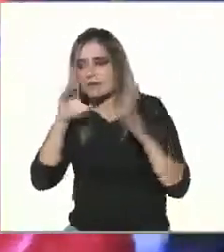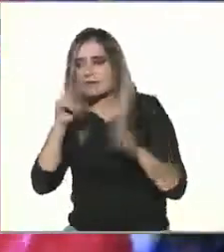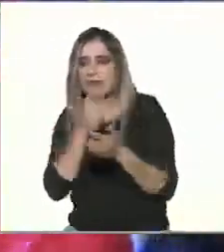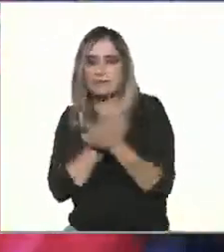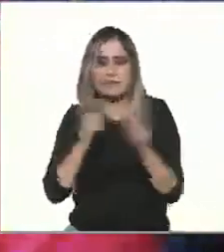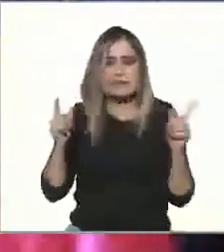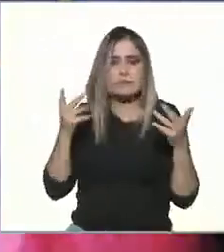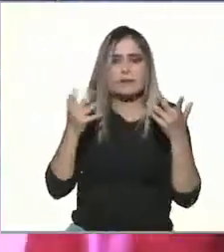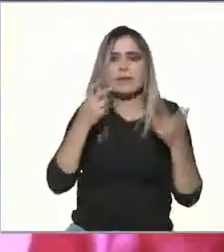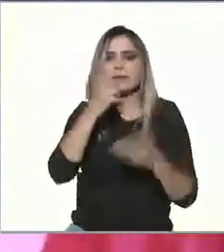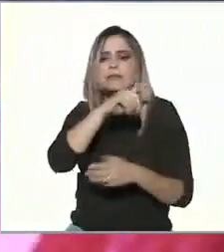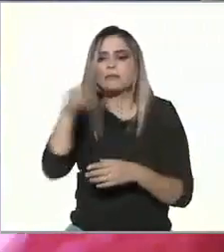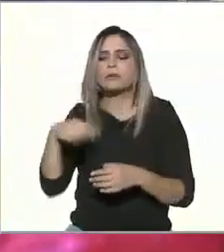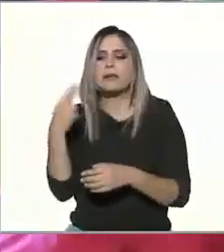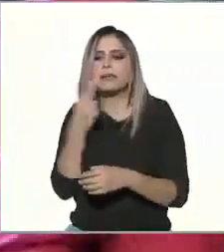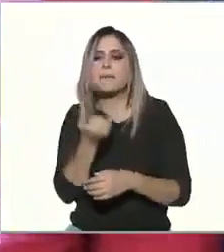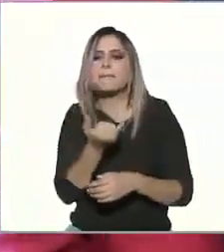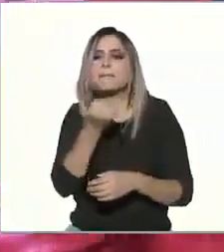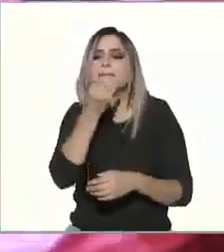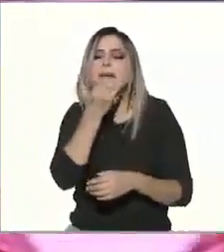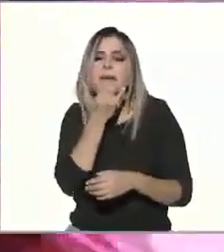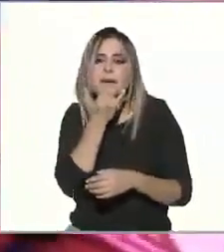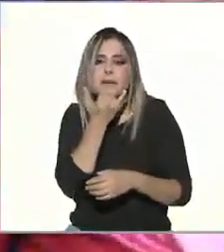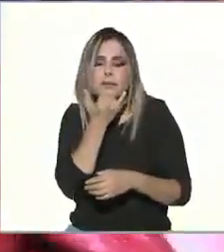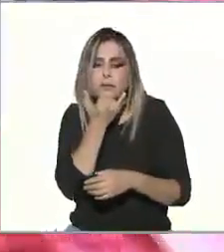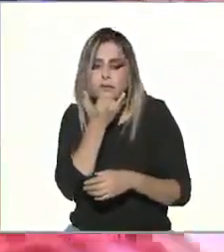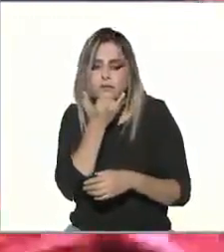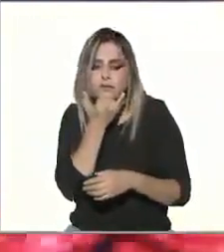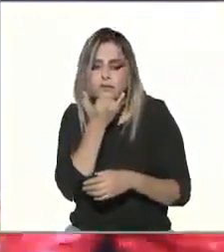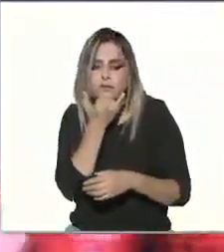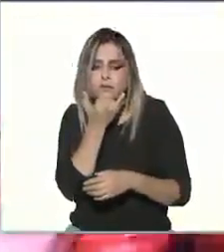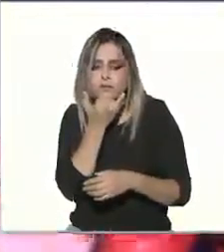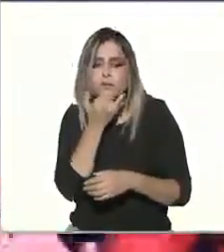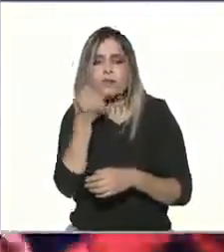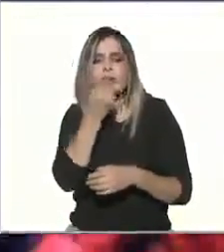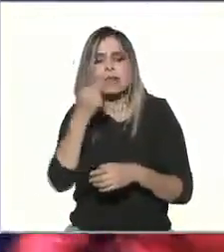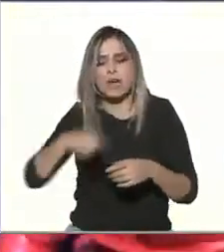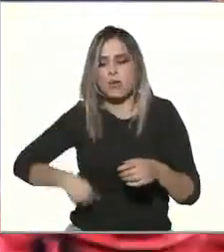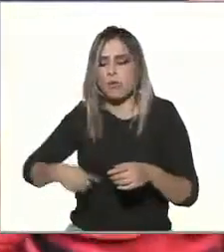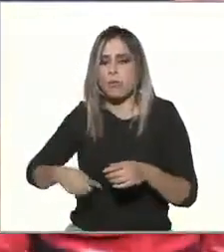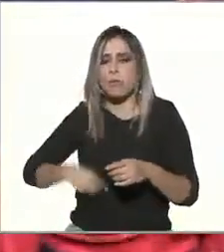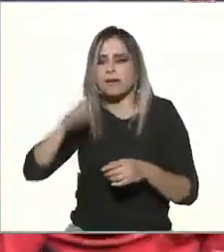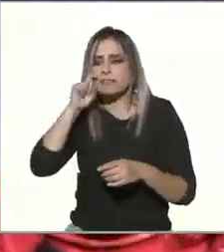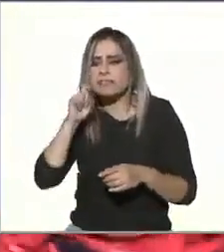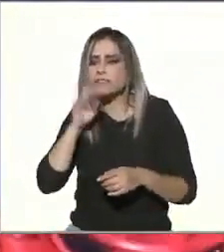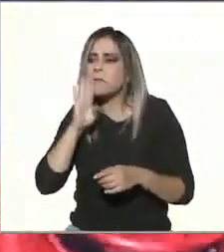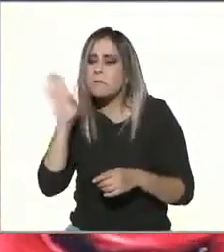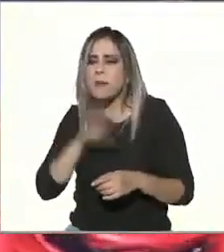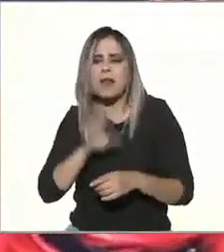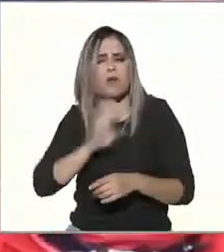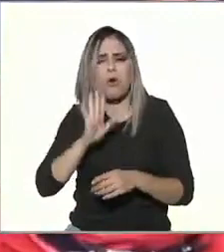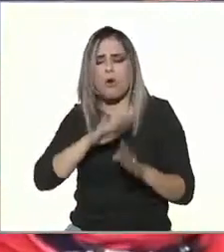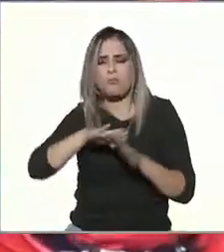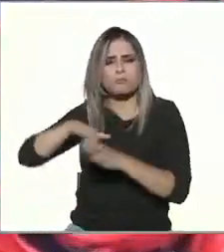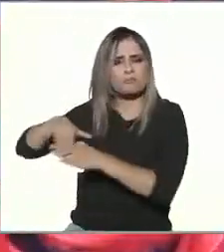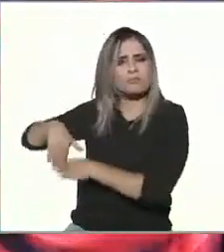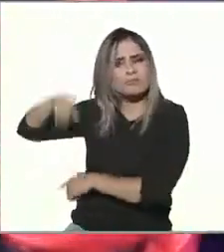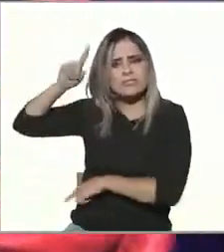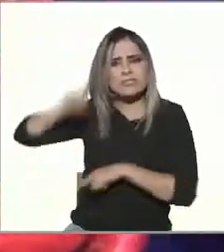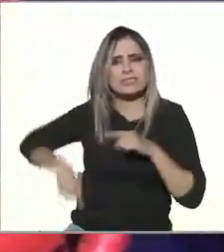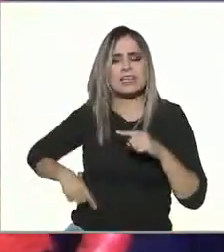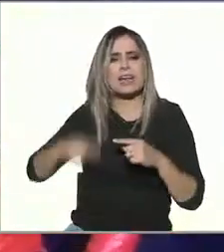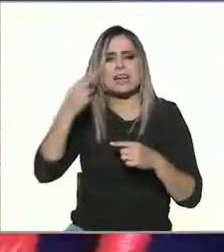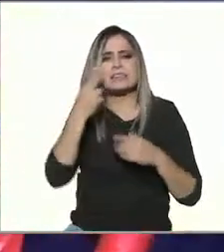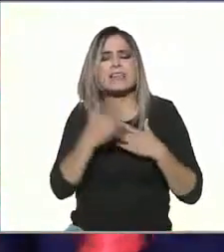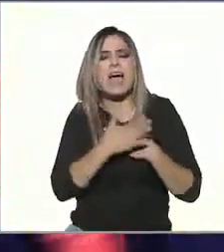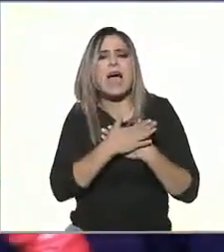es el perdón es el deshacer la culpa a través del amor y claro necesitamos la